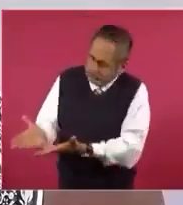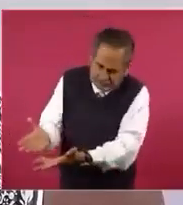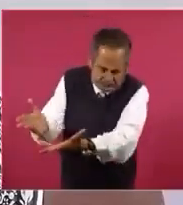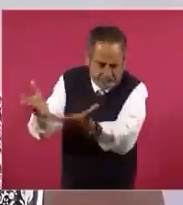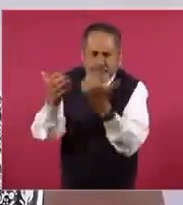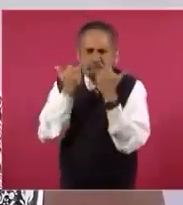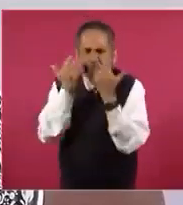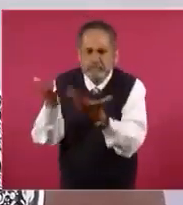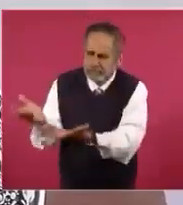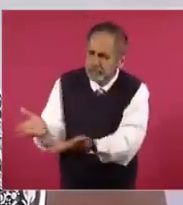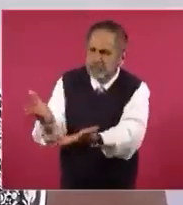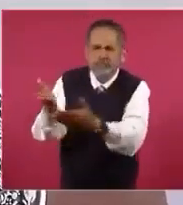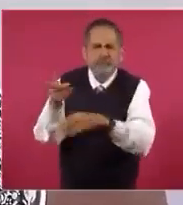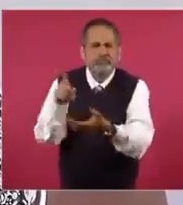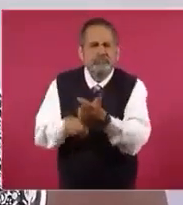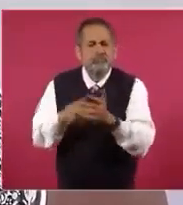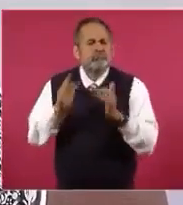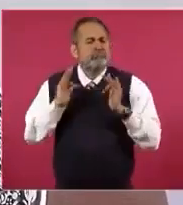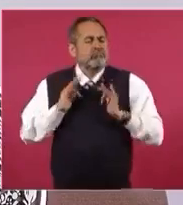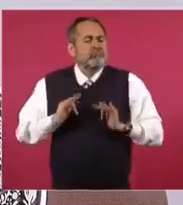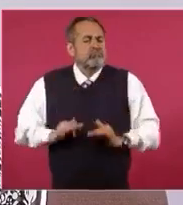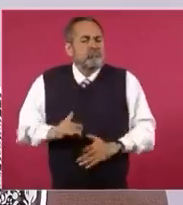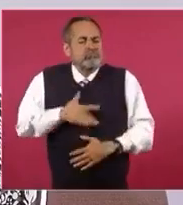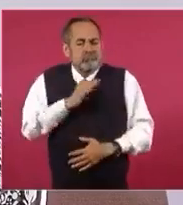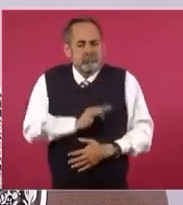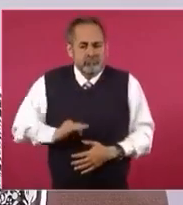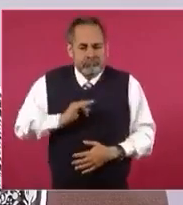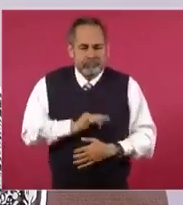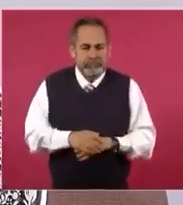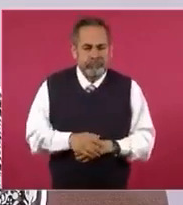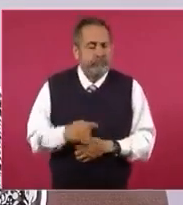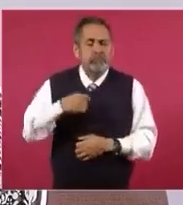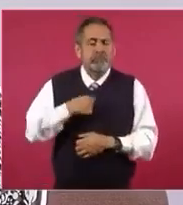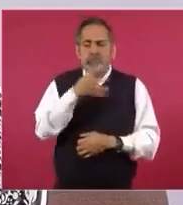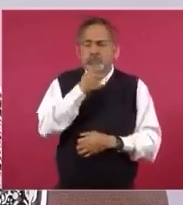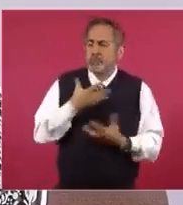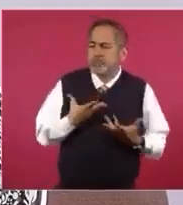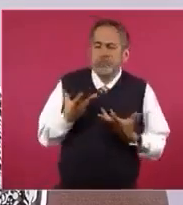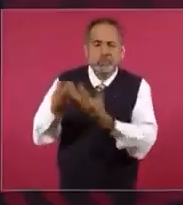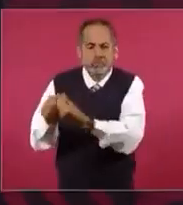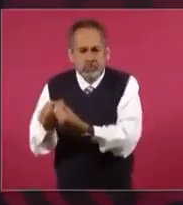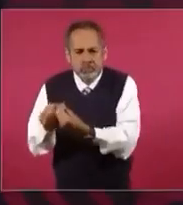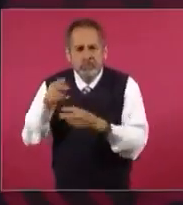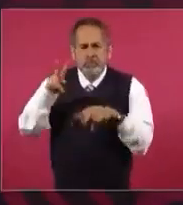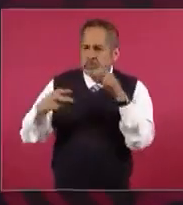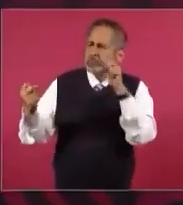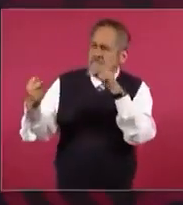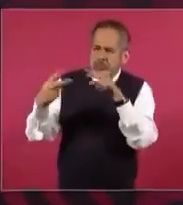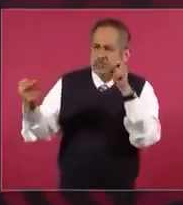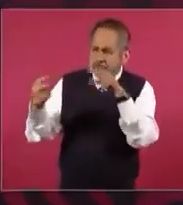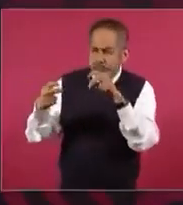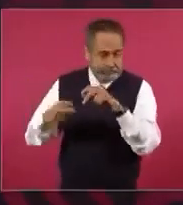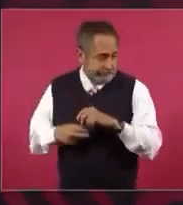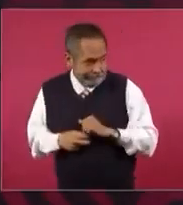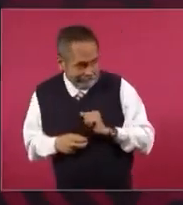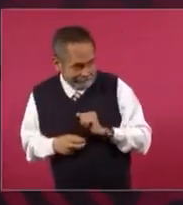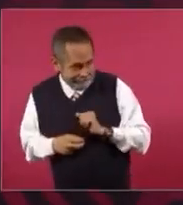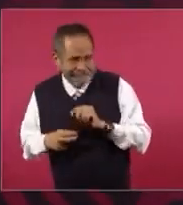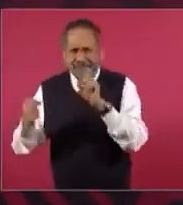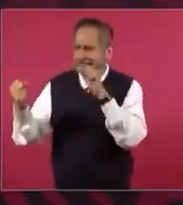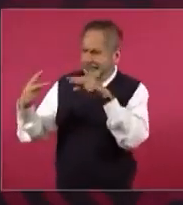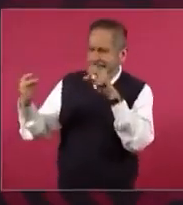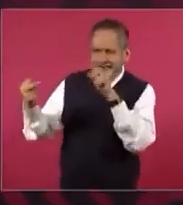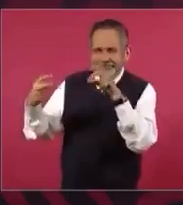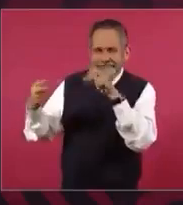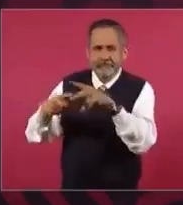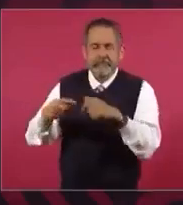quiera ir, que se sienta muy feliz. Yo no lo puedo hacer, aunque vamos a estarnos viendo muy seguido, ¿verdad? No lo